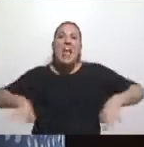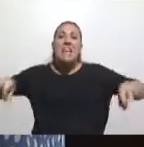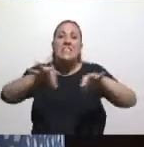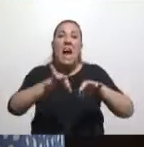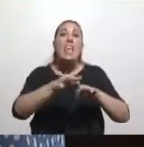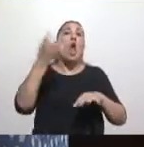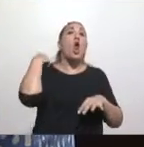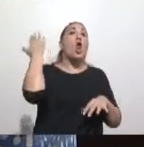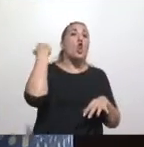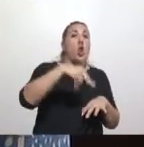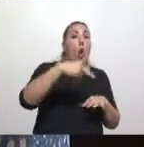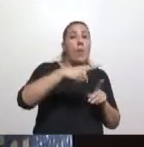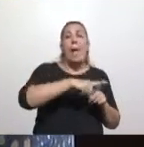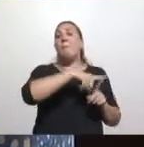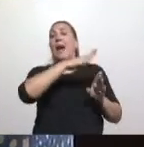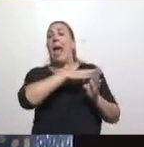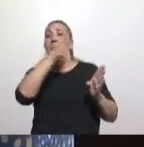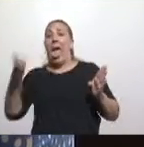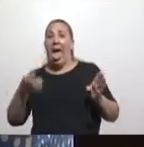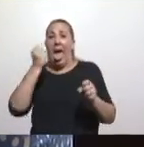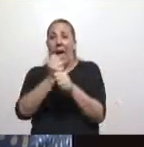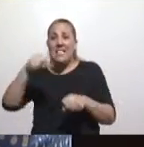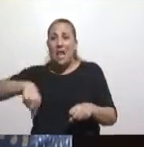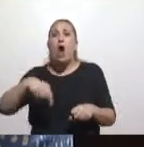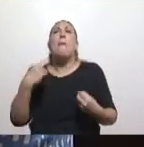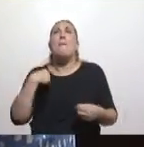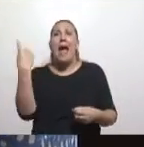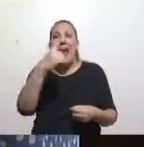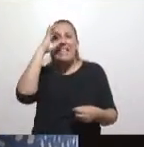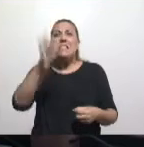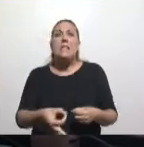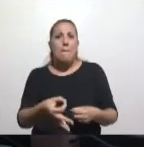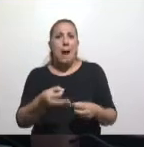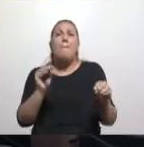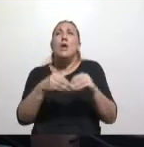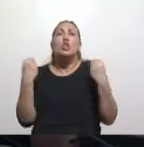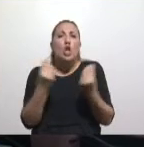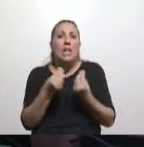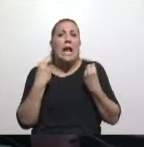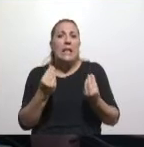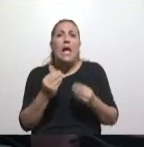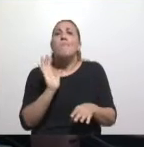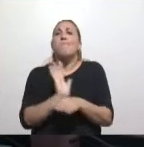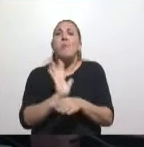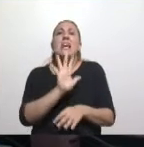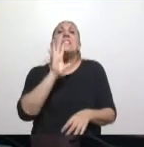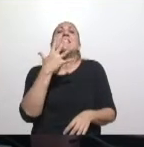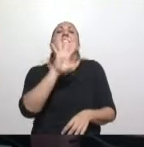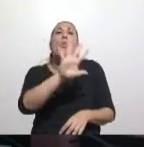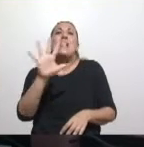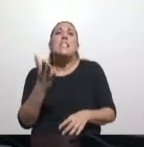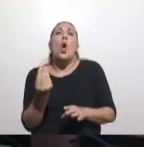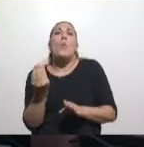a noviembre del año pasado, para que sepamos la magnitud de lo que estamos hablando, es 55 veces la ciudad de Buenos Aires en